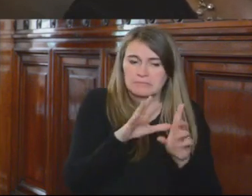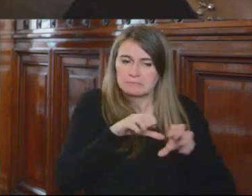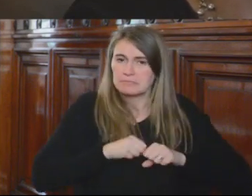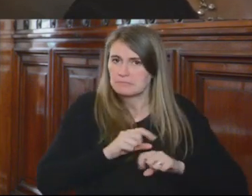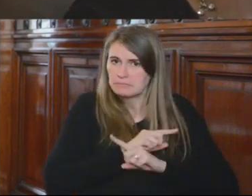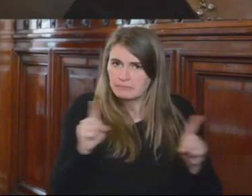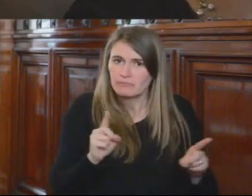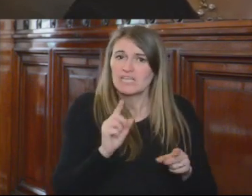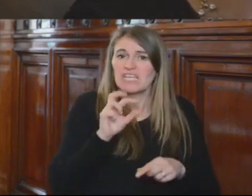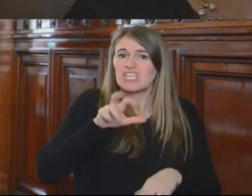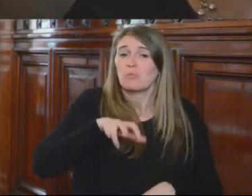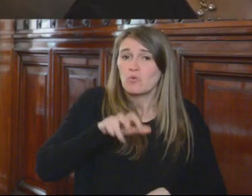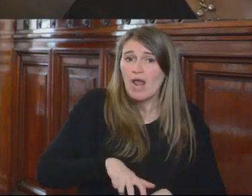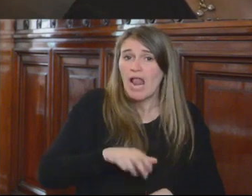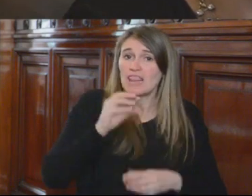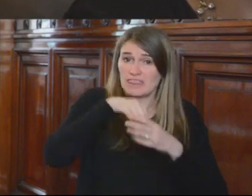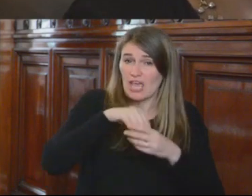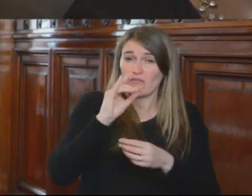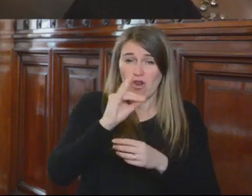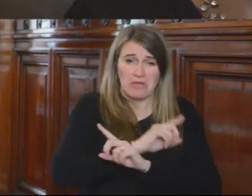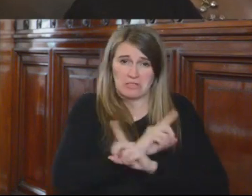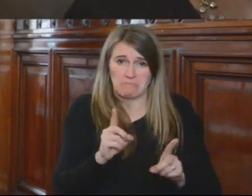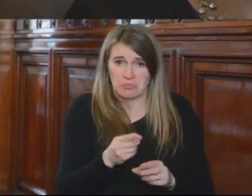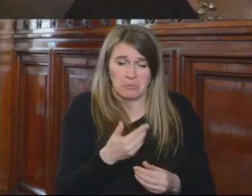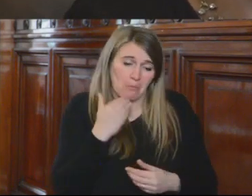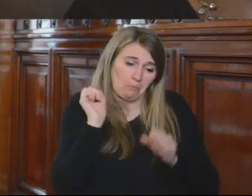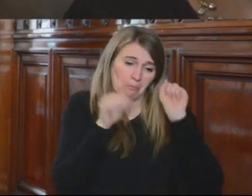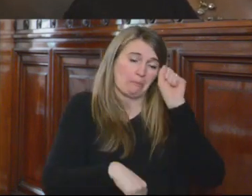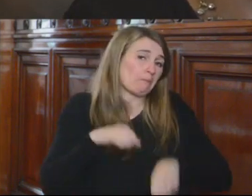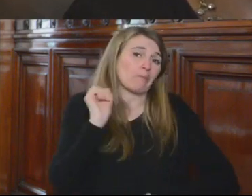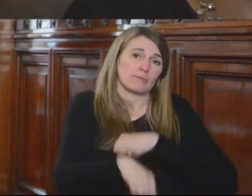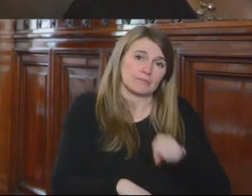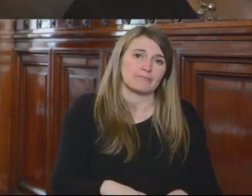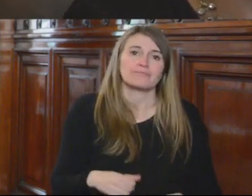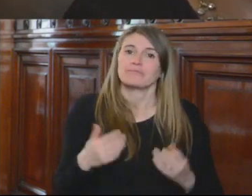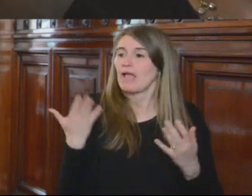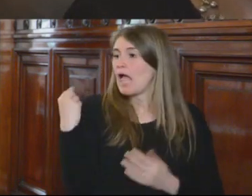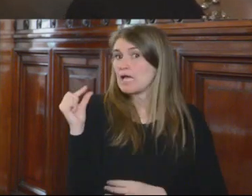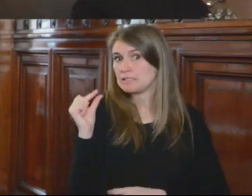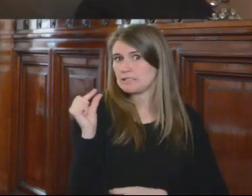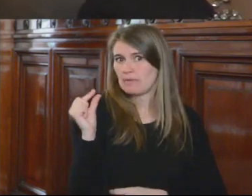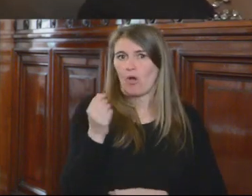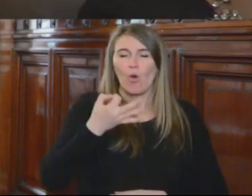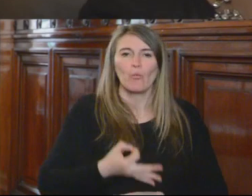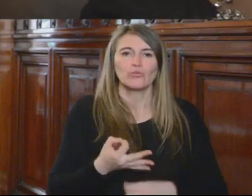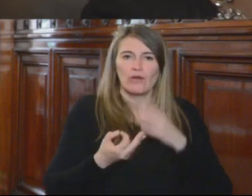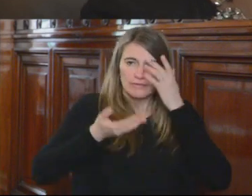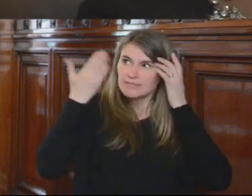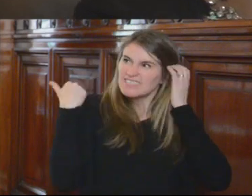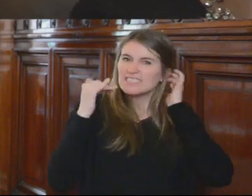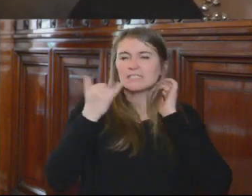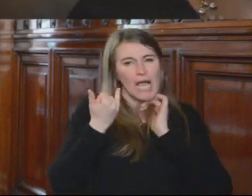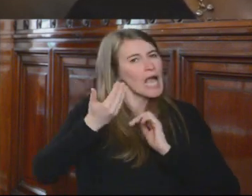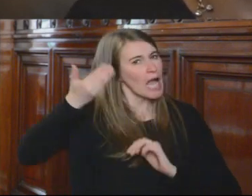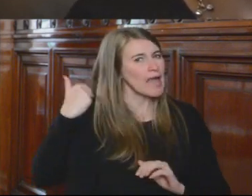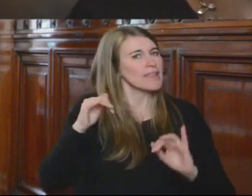Tribunal Constitucional Provinacional de Bolivia. Recientemente, como un colorario de esa situación, aunque anteriormente ya se habían producido